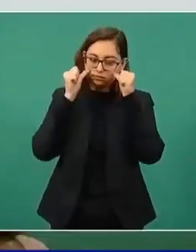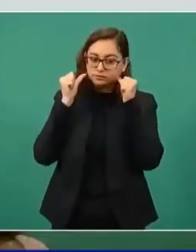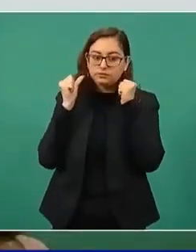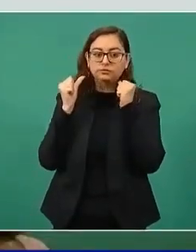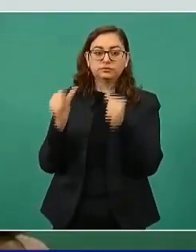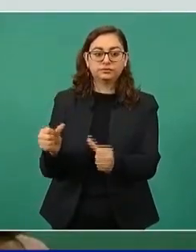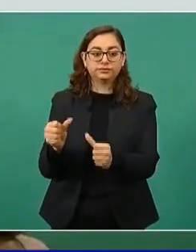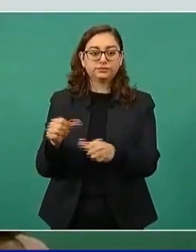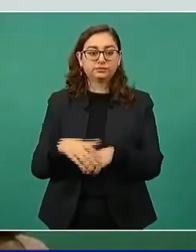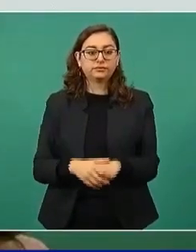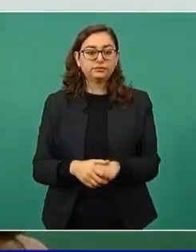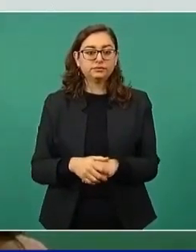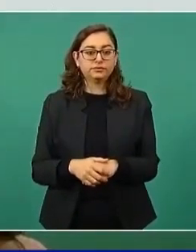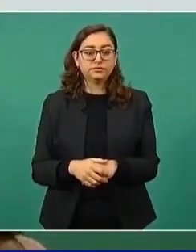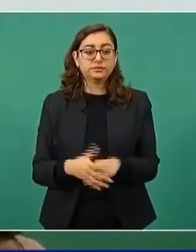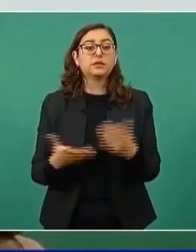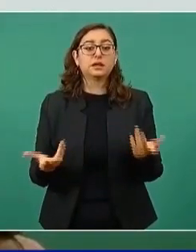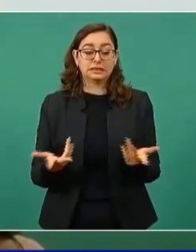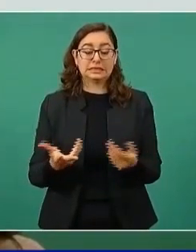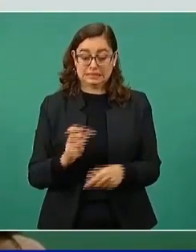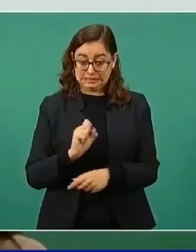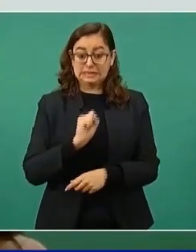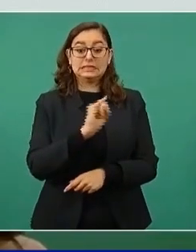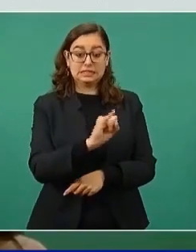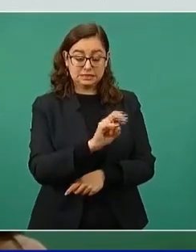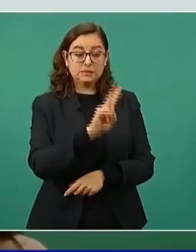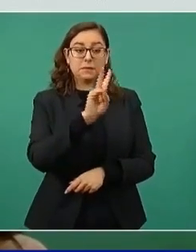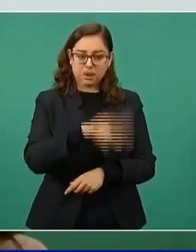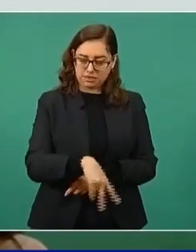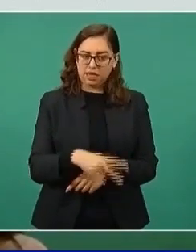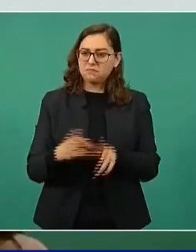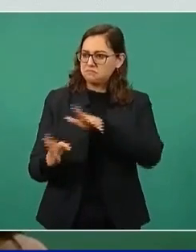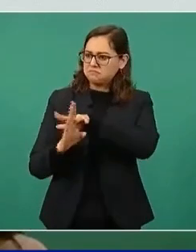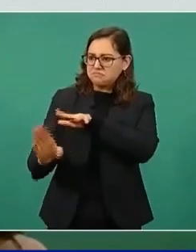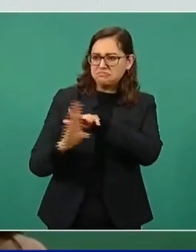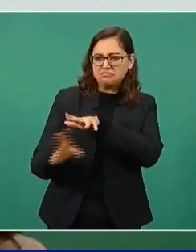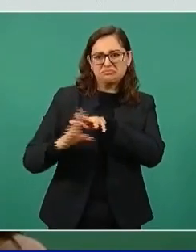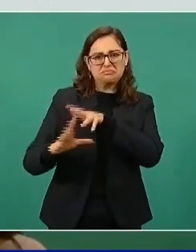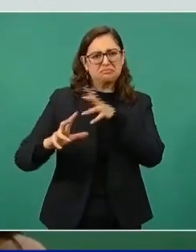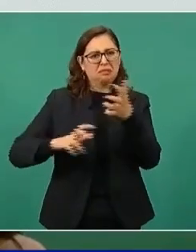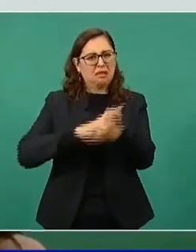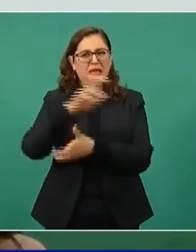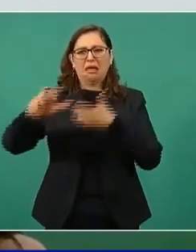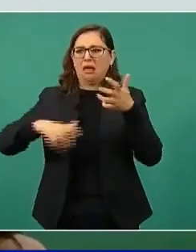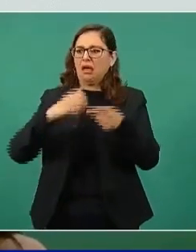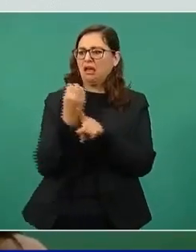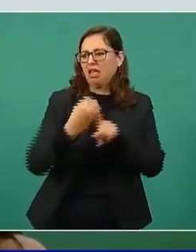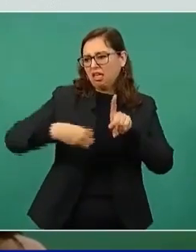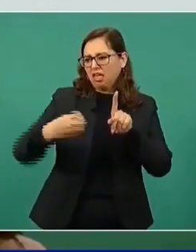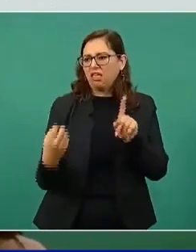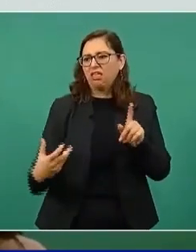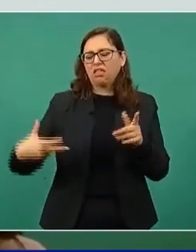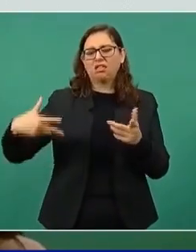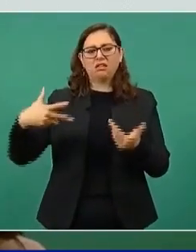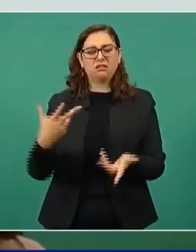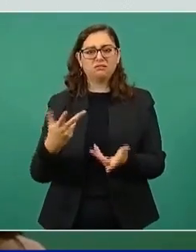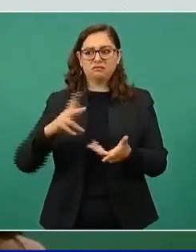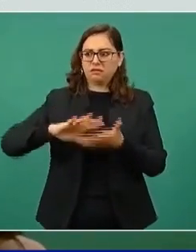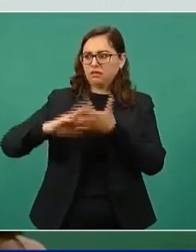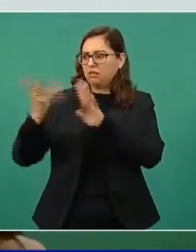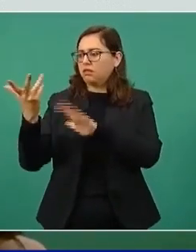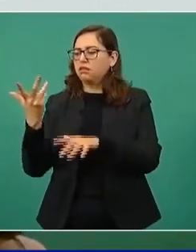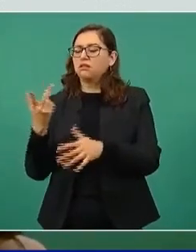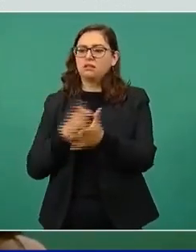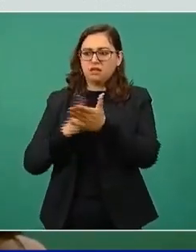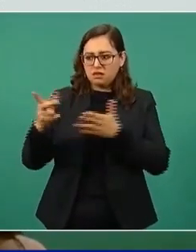Desde luego es necesario ordenar el flujo, evitando el desorden, la violencia y garantizando los derechos humanos.